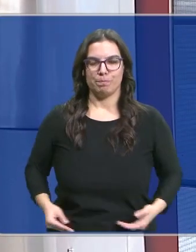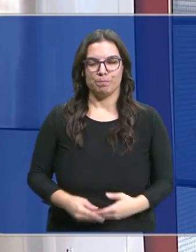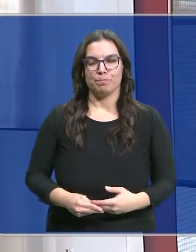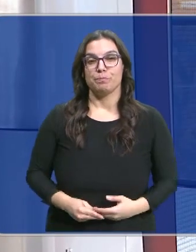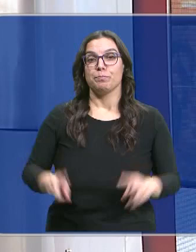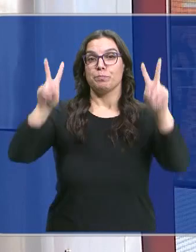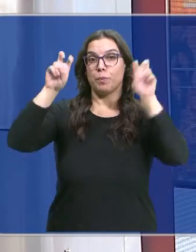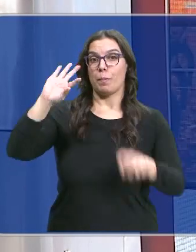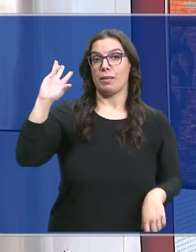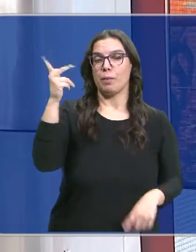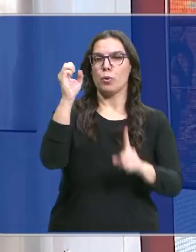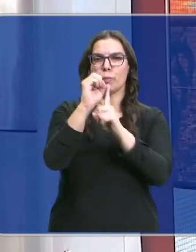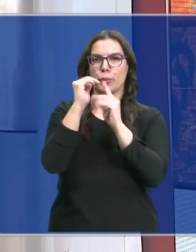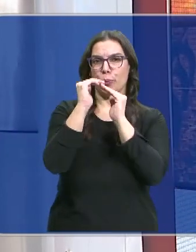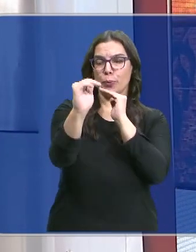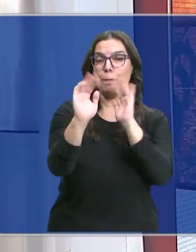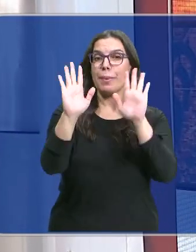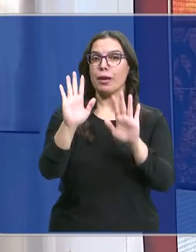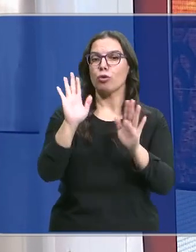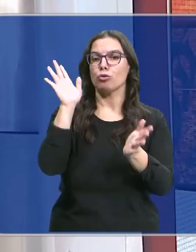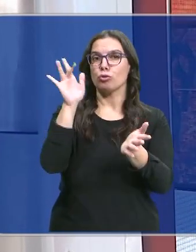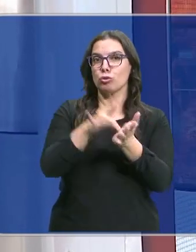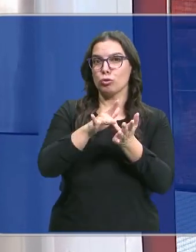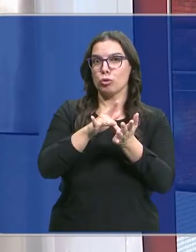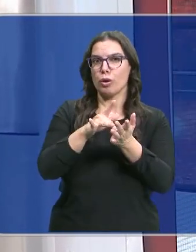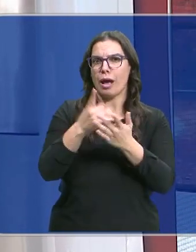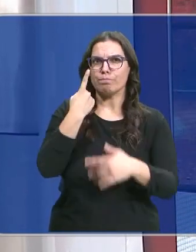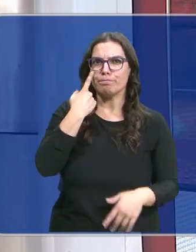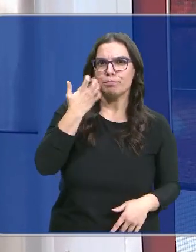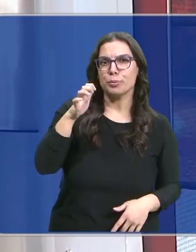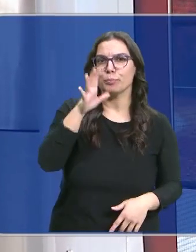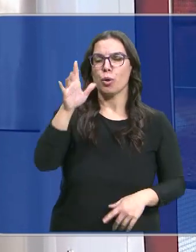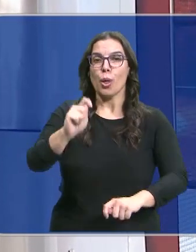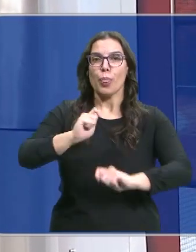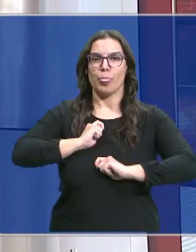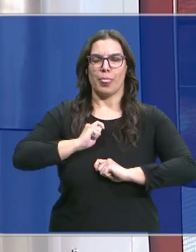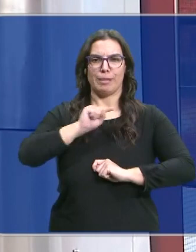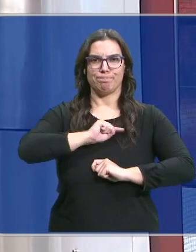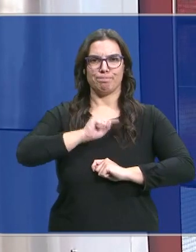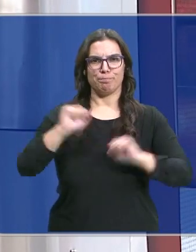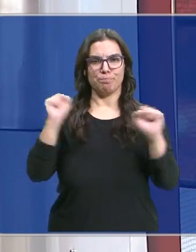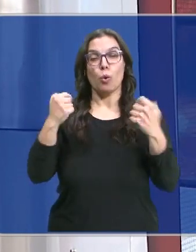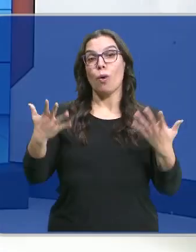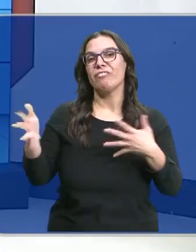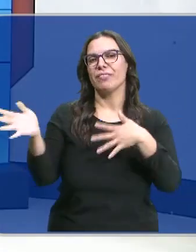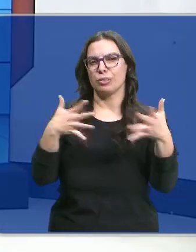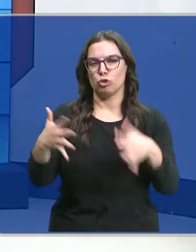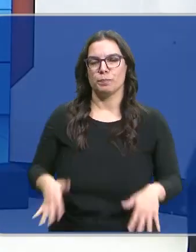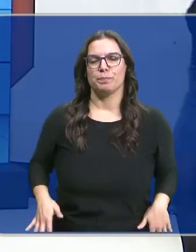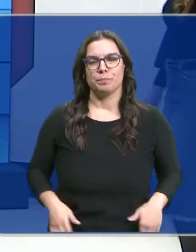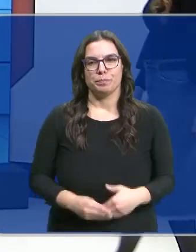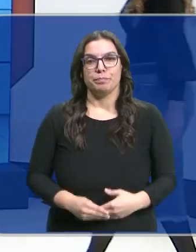En cuanto al tiempo, las temperaturas se mantienen, pero aparece un nuevo invitado que hace todavía más fría la sensación térmica, el viento. Silvia Ferrer.